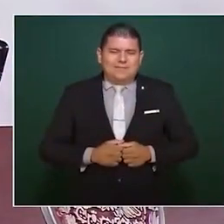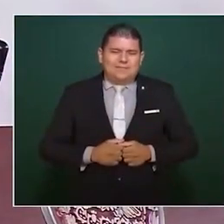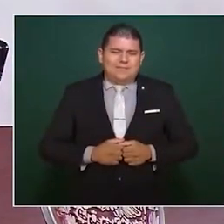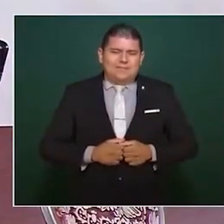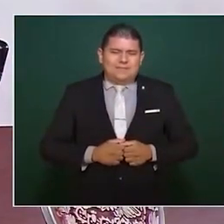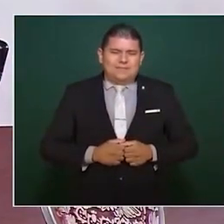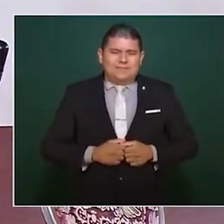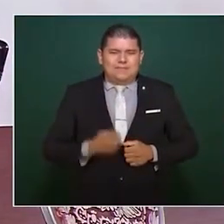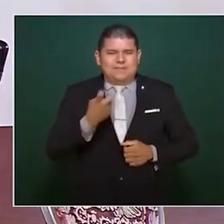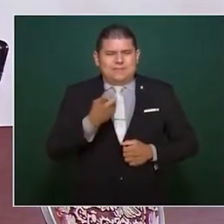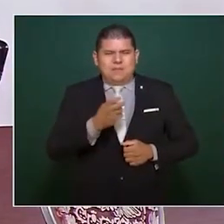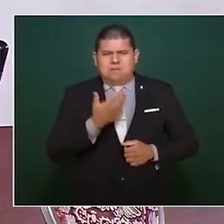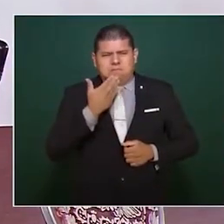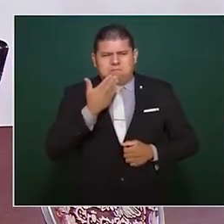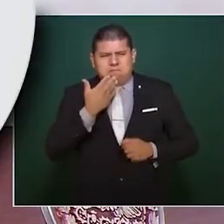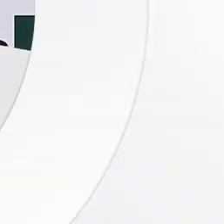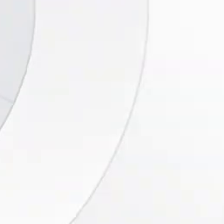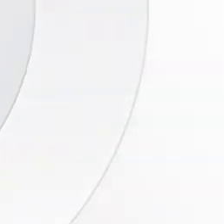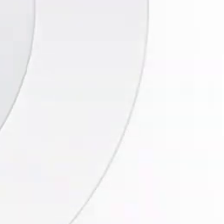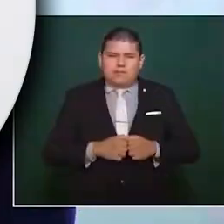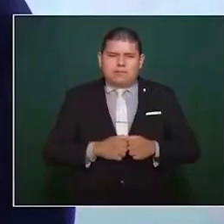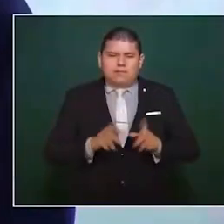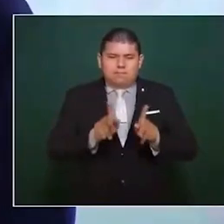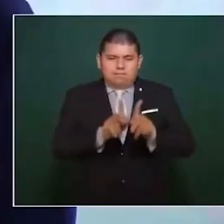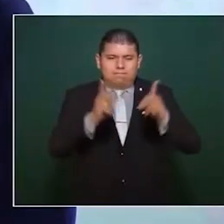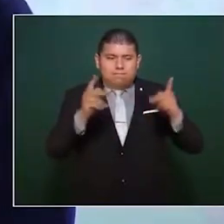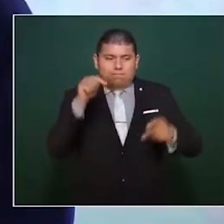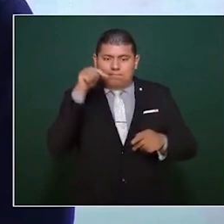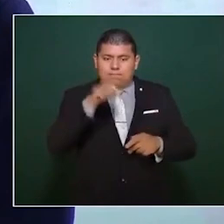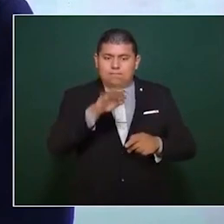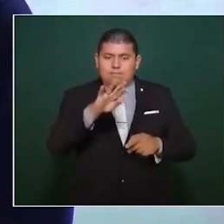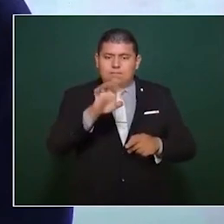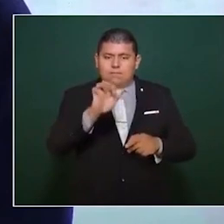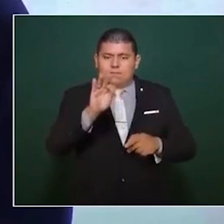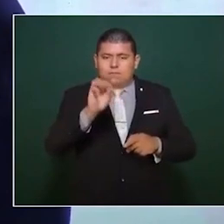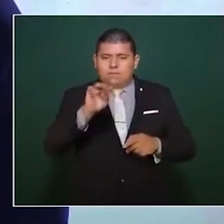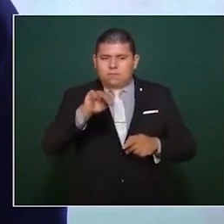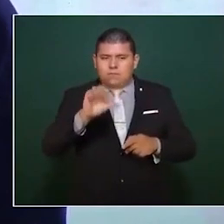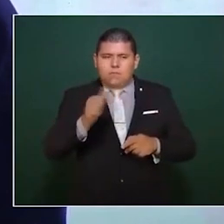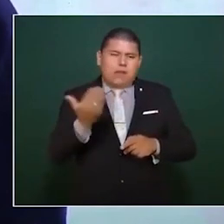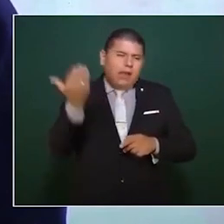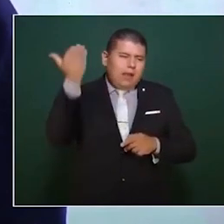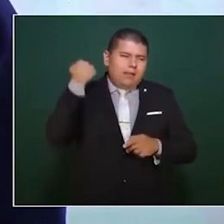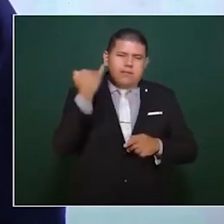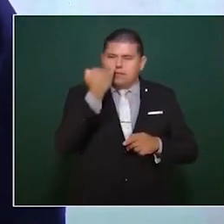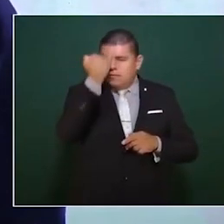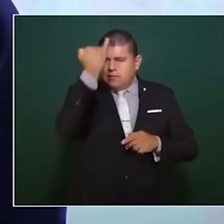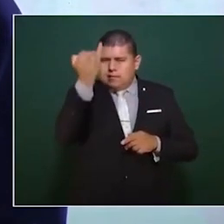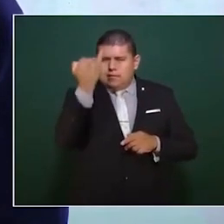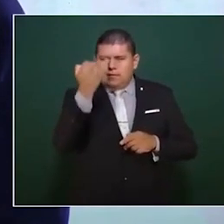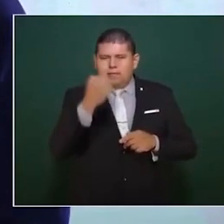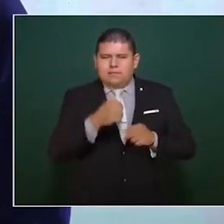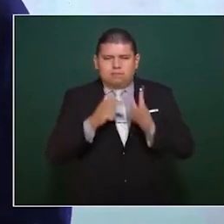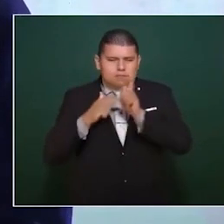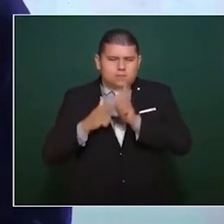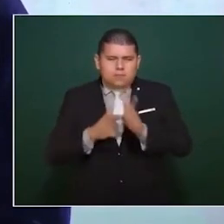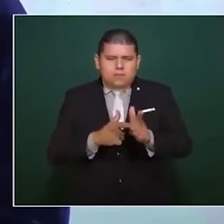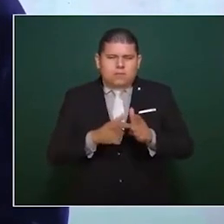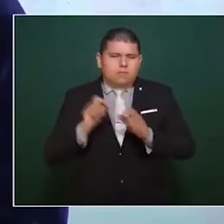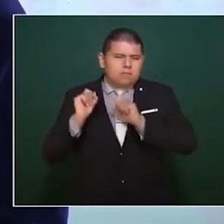es para aplaudirles del conservadurismo, que siempre